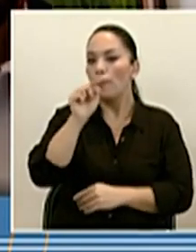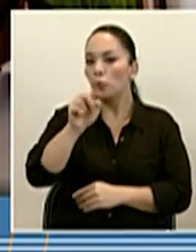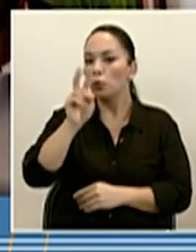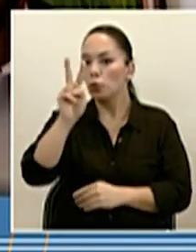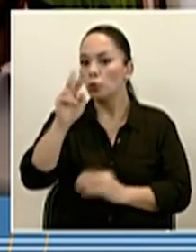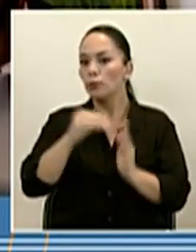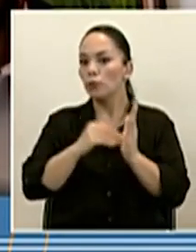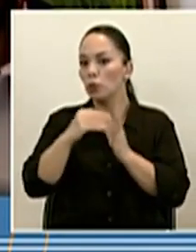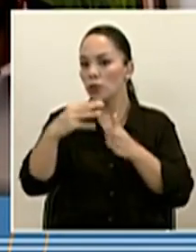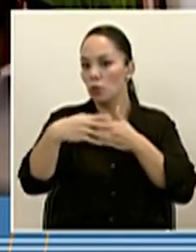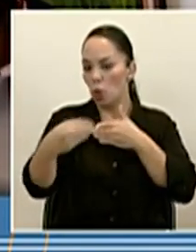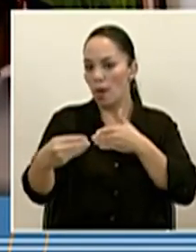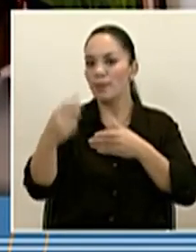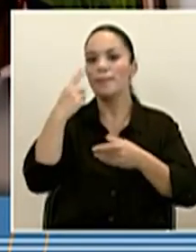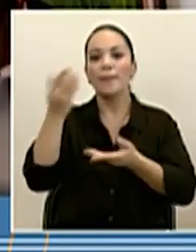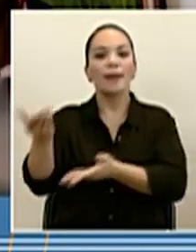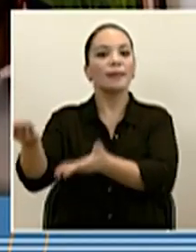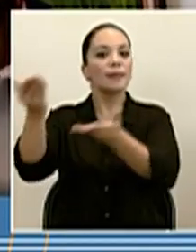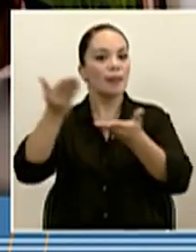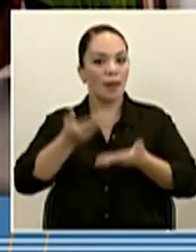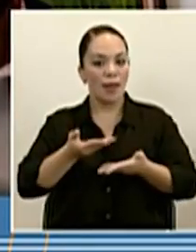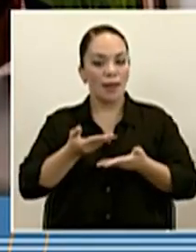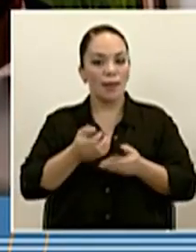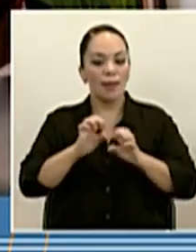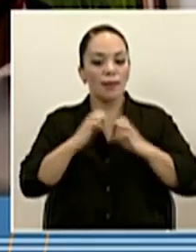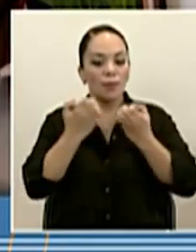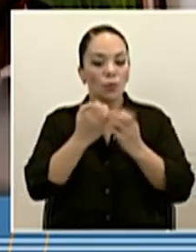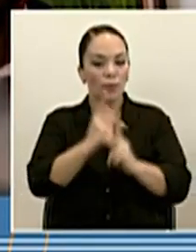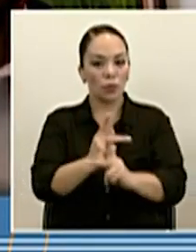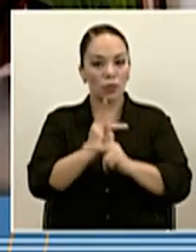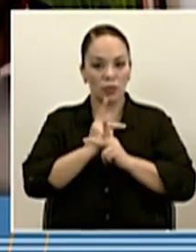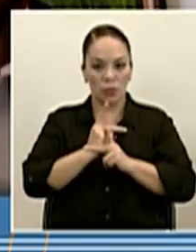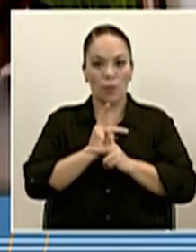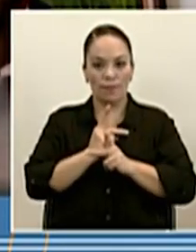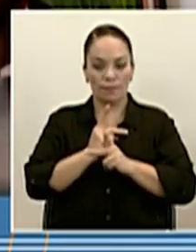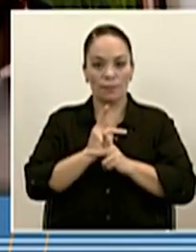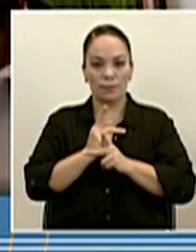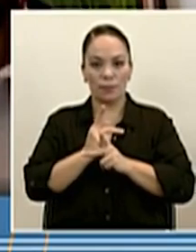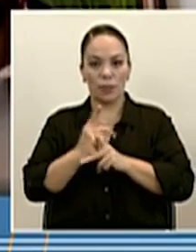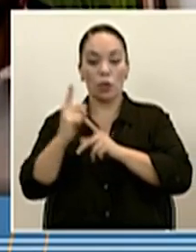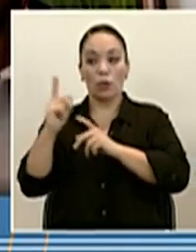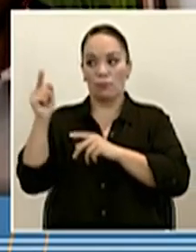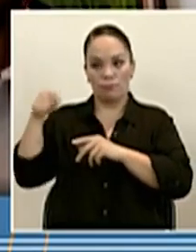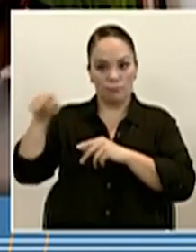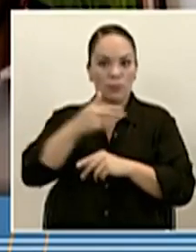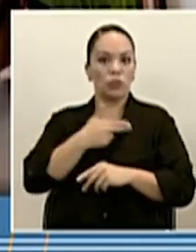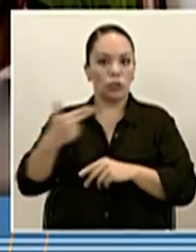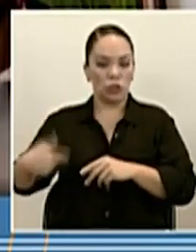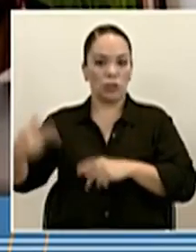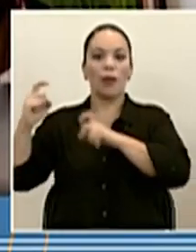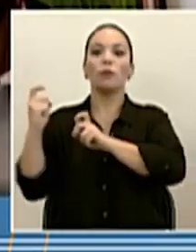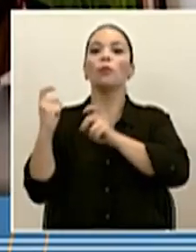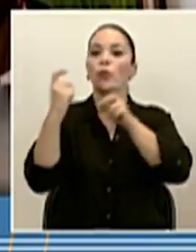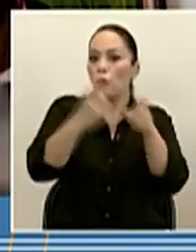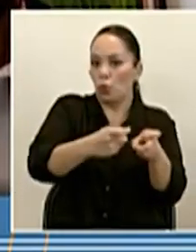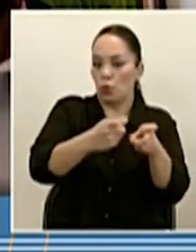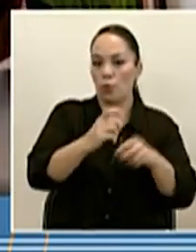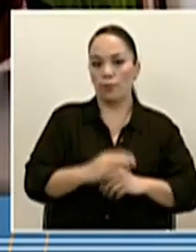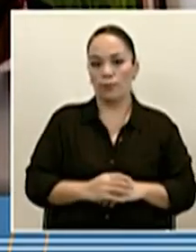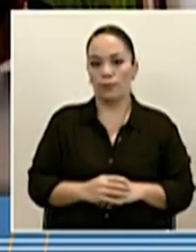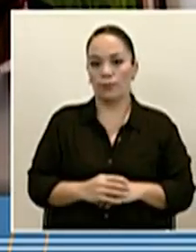para traer insumos de protección de personal donados por el gobierno de la República Popular de China.